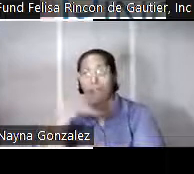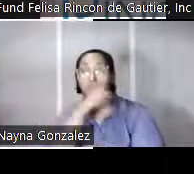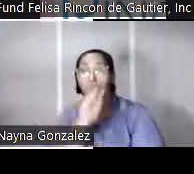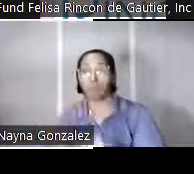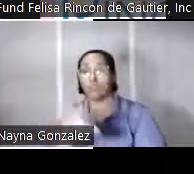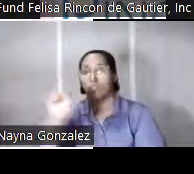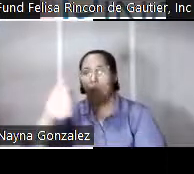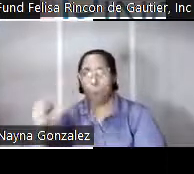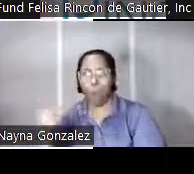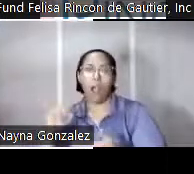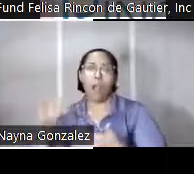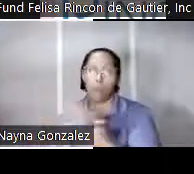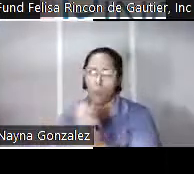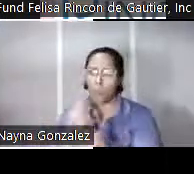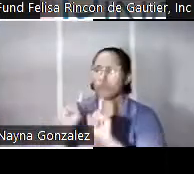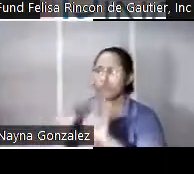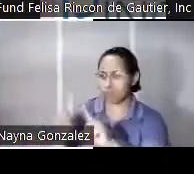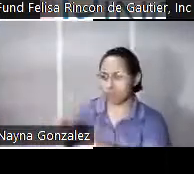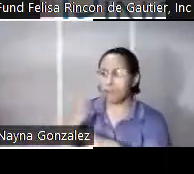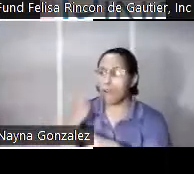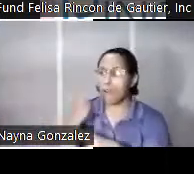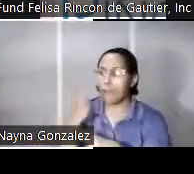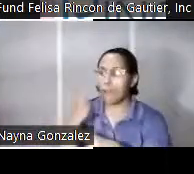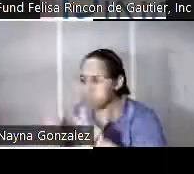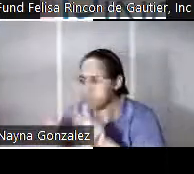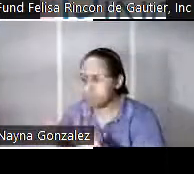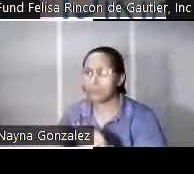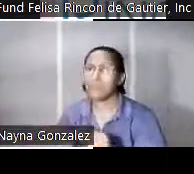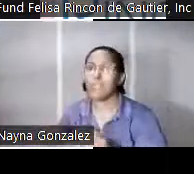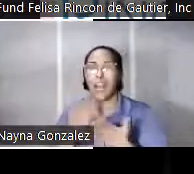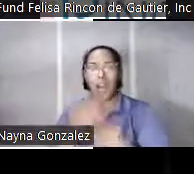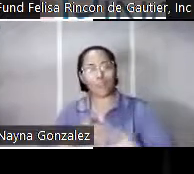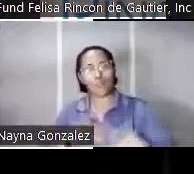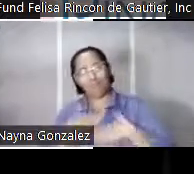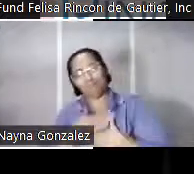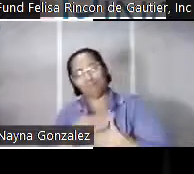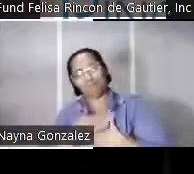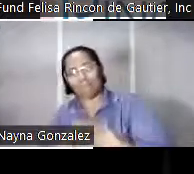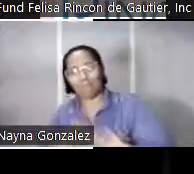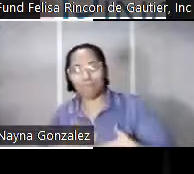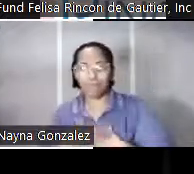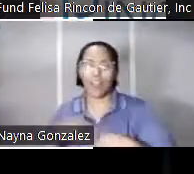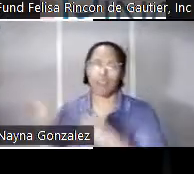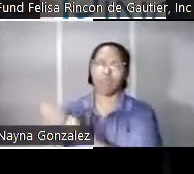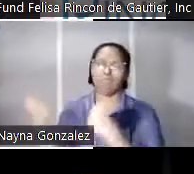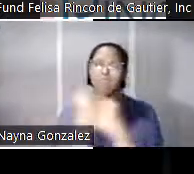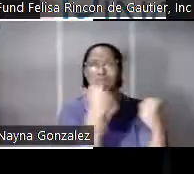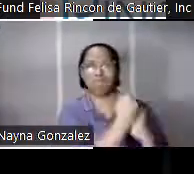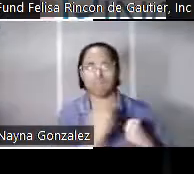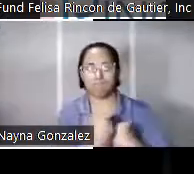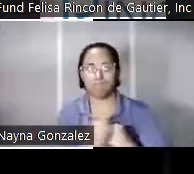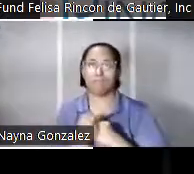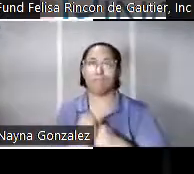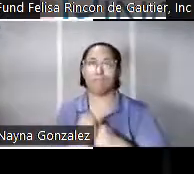y vean la misma que según tengo entendido ha gozado de mucho apoyo y bueno evidentemente